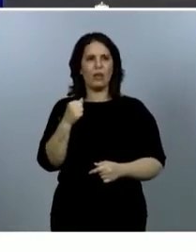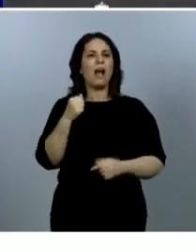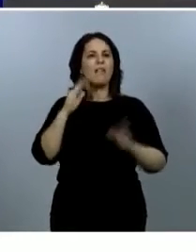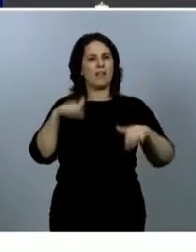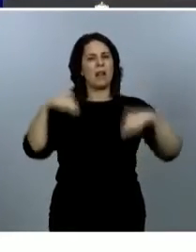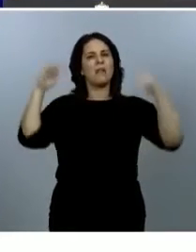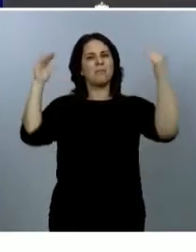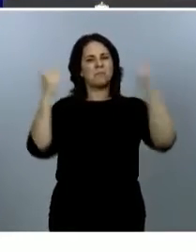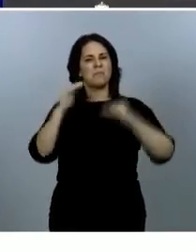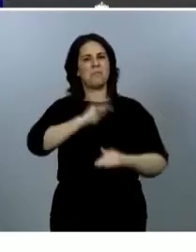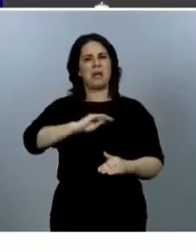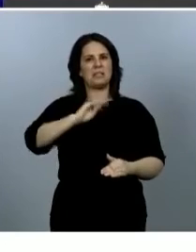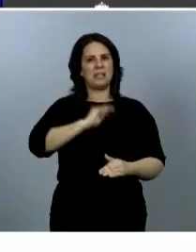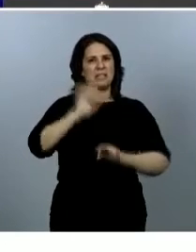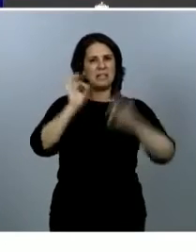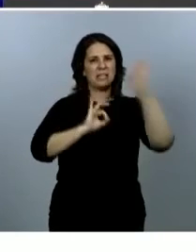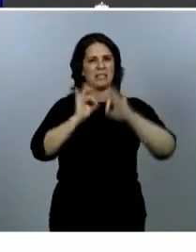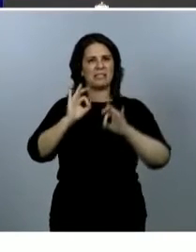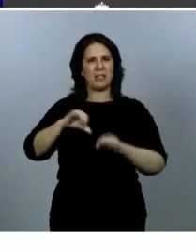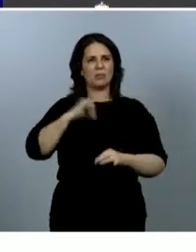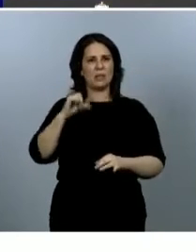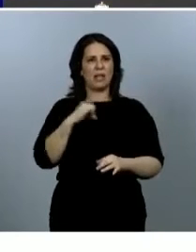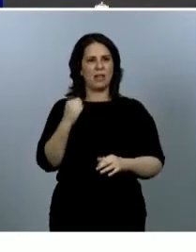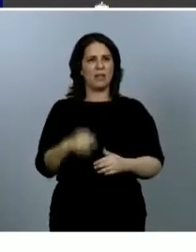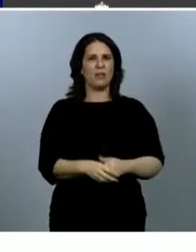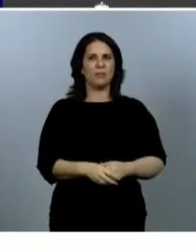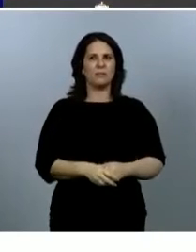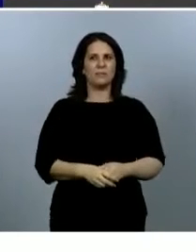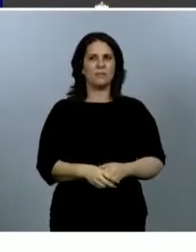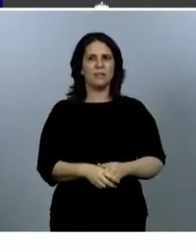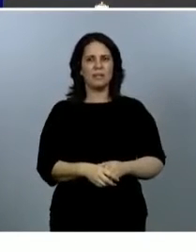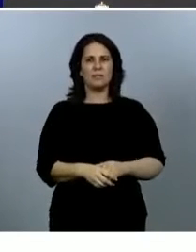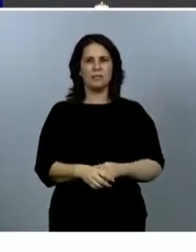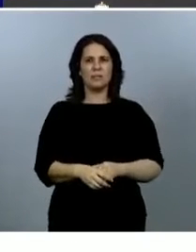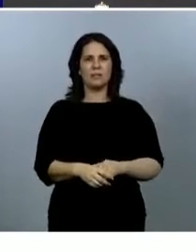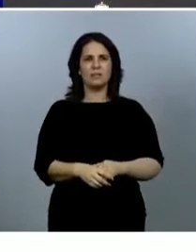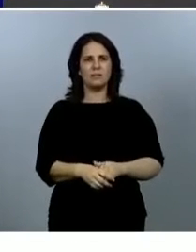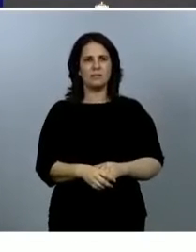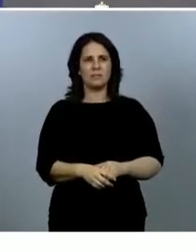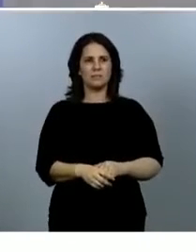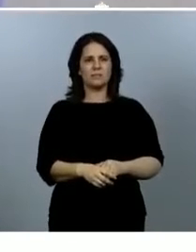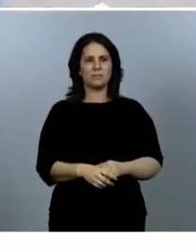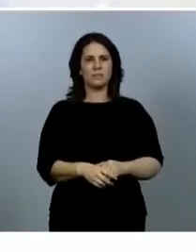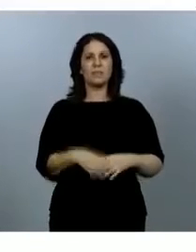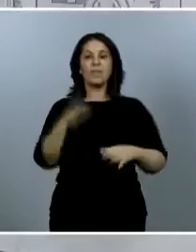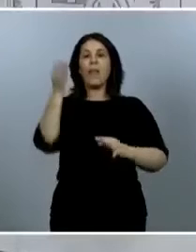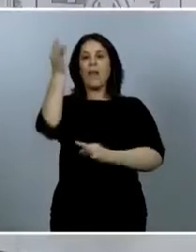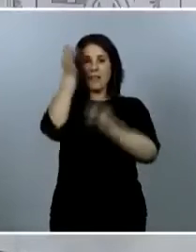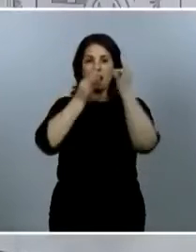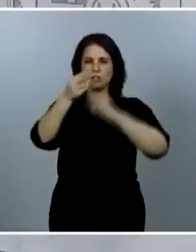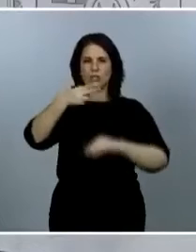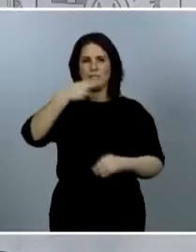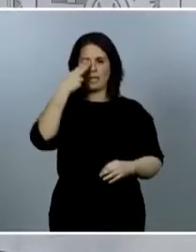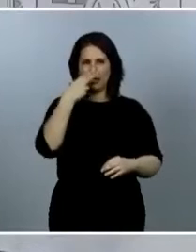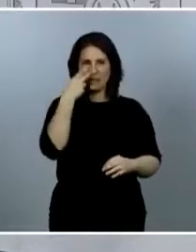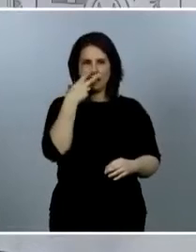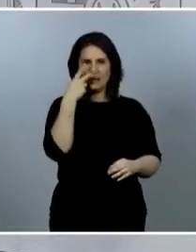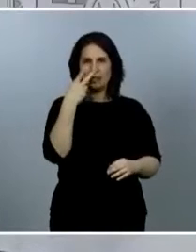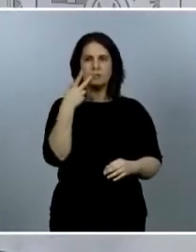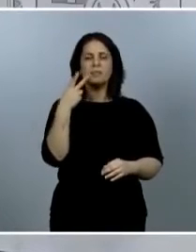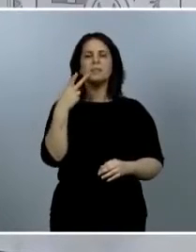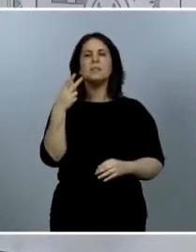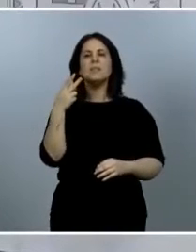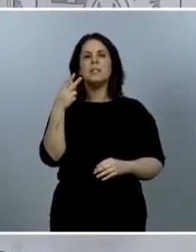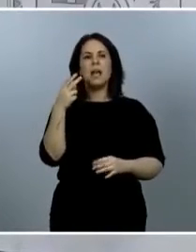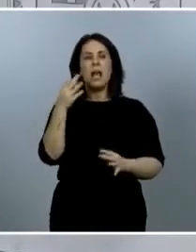en las tasas de hospitalización. Son datos que son interesantes, son datos que nos van indicando que la línea que estamos